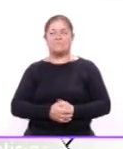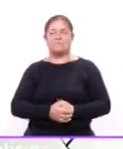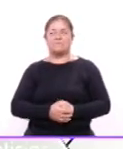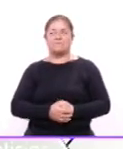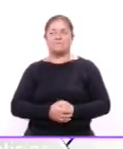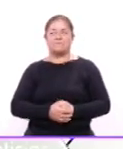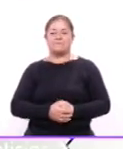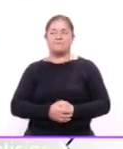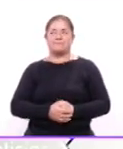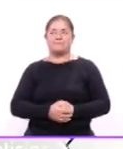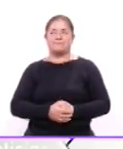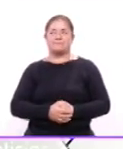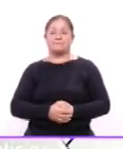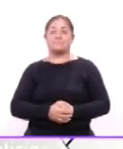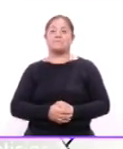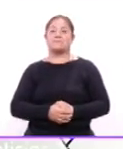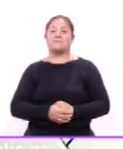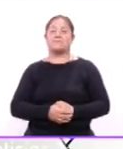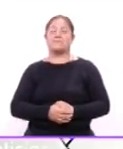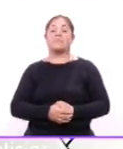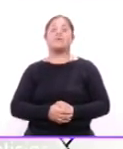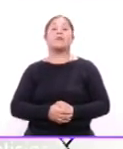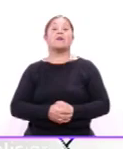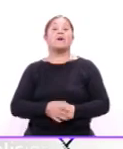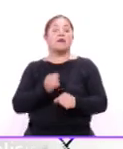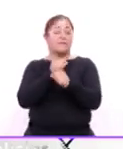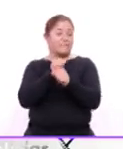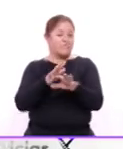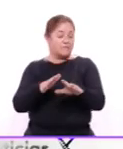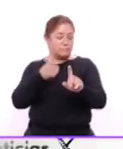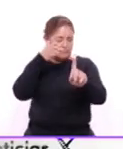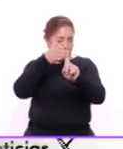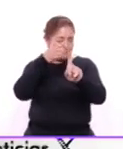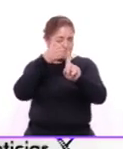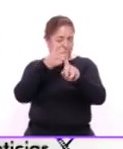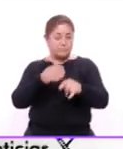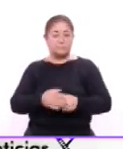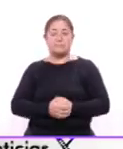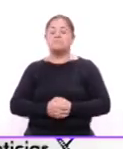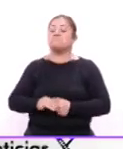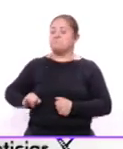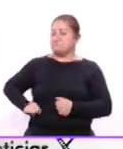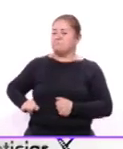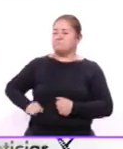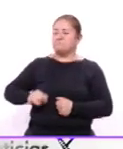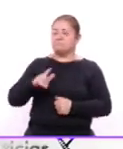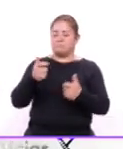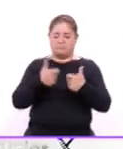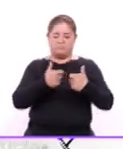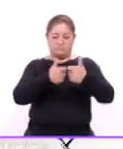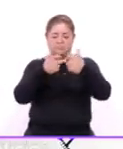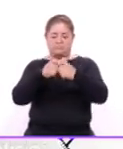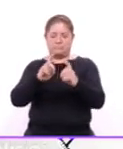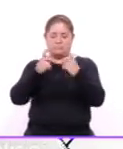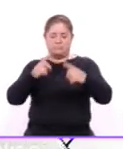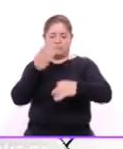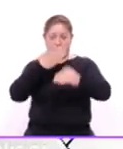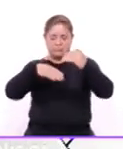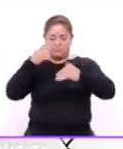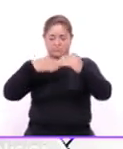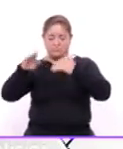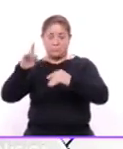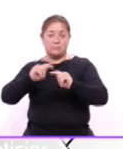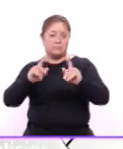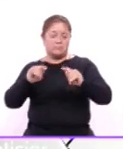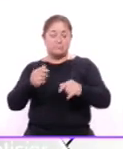Tenemos más información relacionada. Le comento que con la firma intención de desarrollar la economía de nuestro Estado en todas sus ramas,